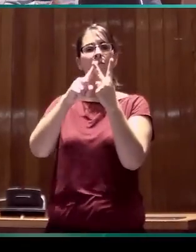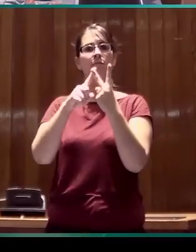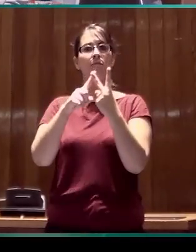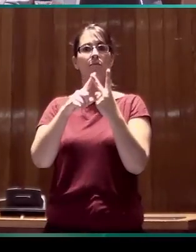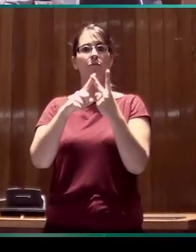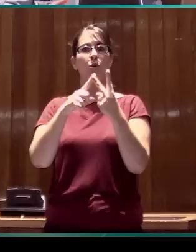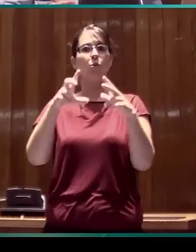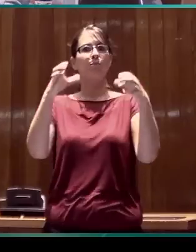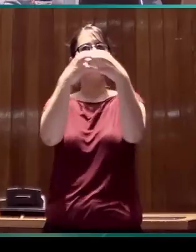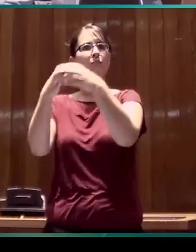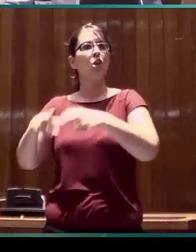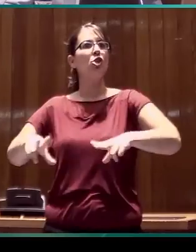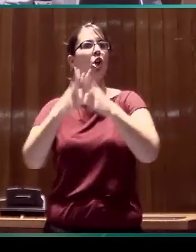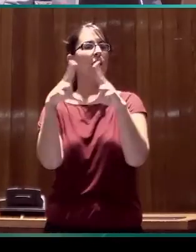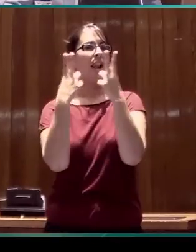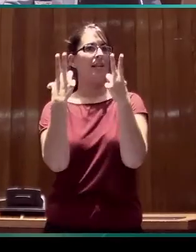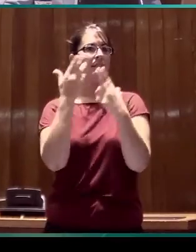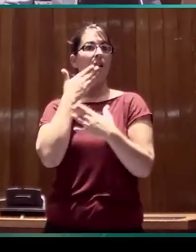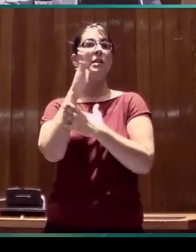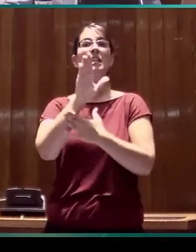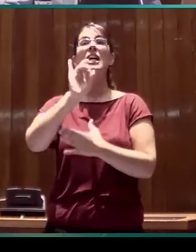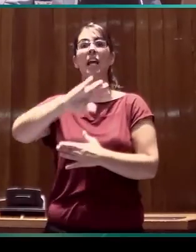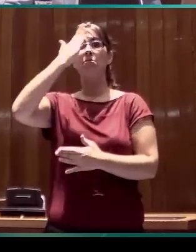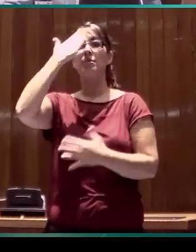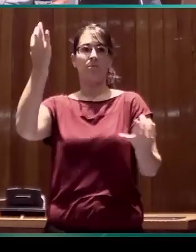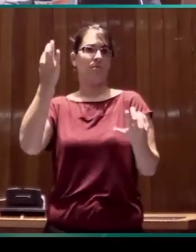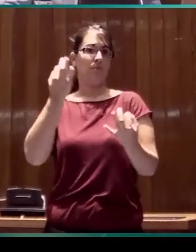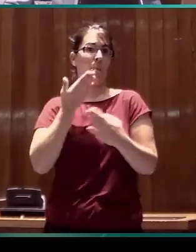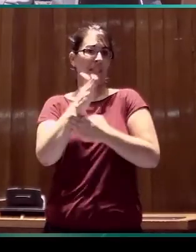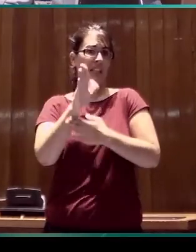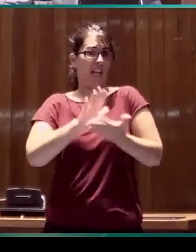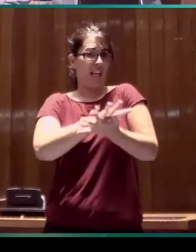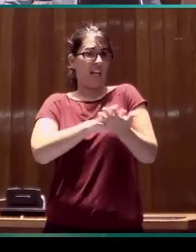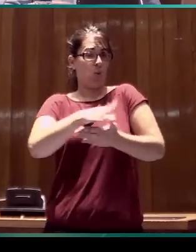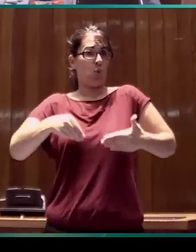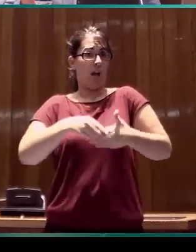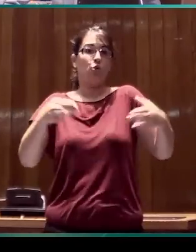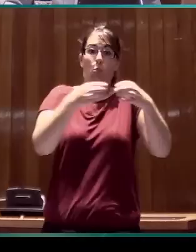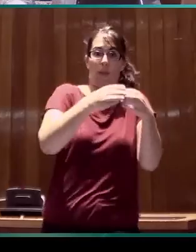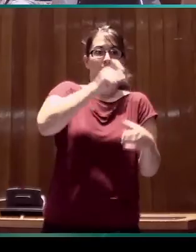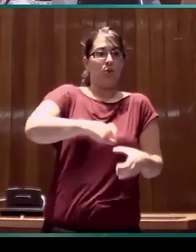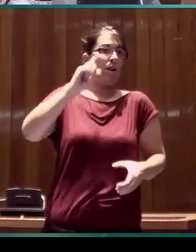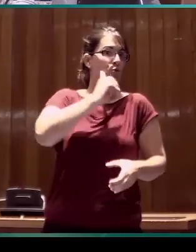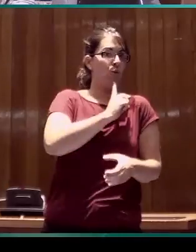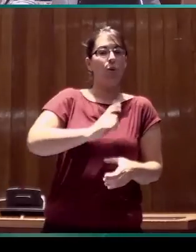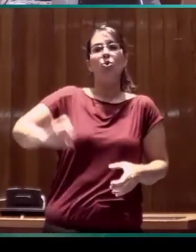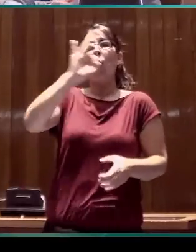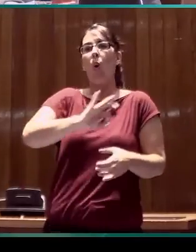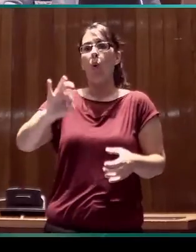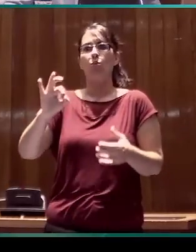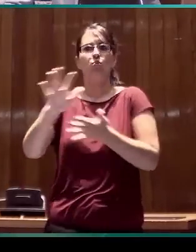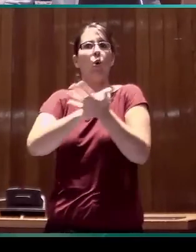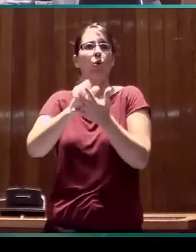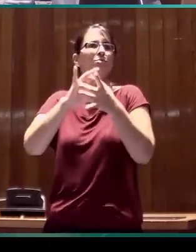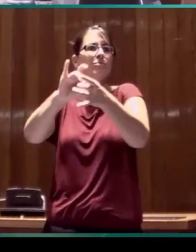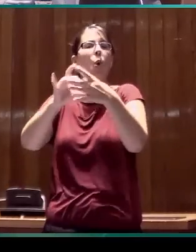cuyo representante principal son los usuarios de la lengua de signos, tanto la comunidad de personas sordas como todos los usuarios de lengua